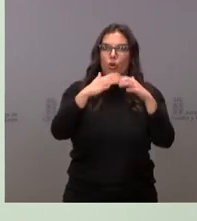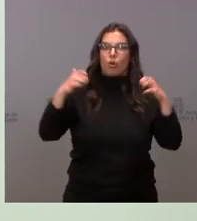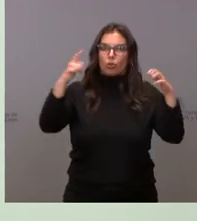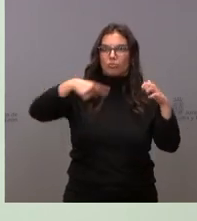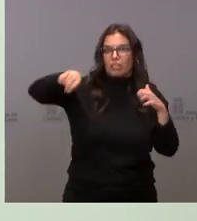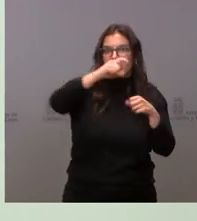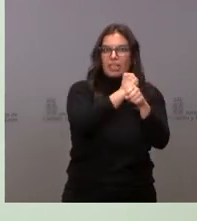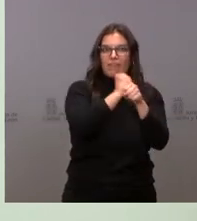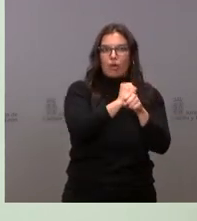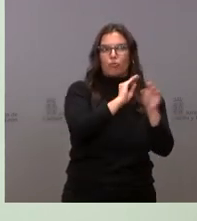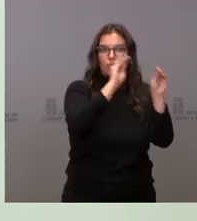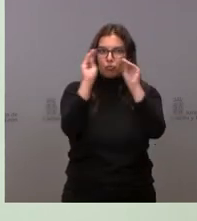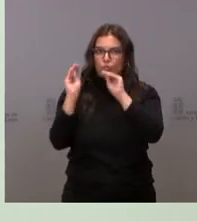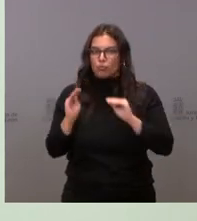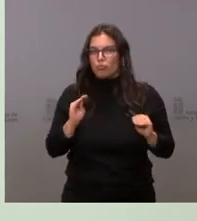importante